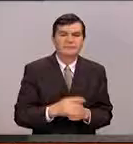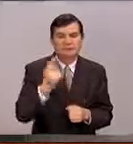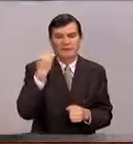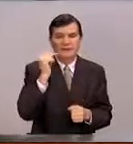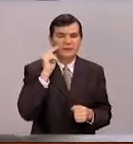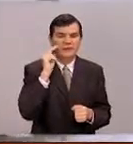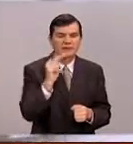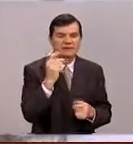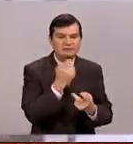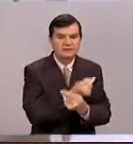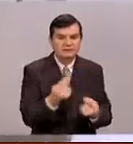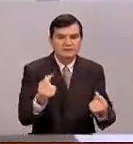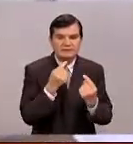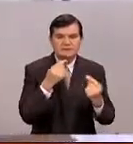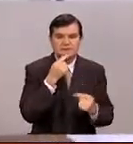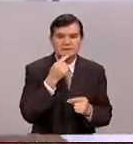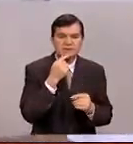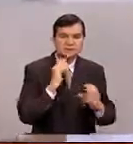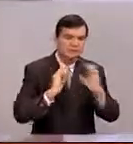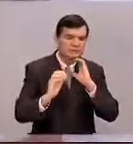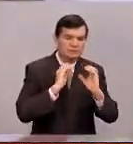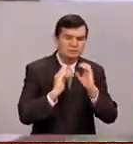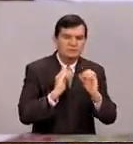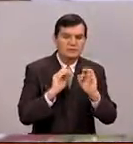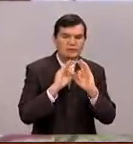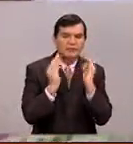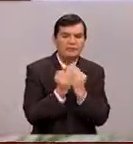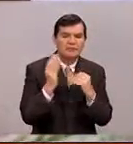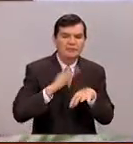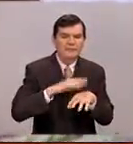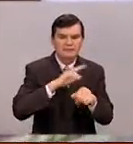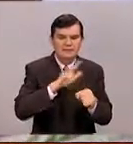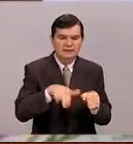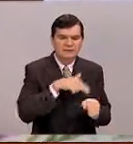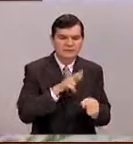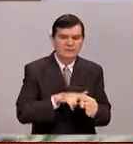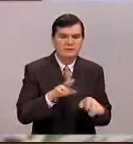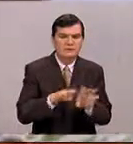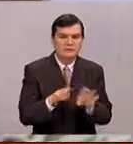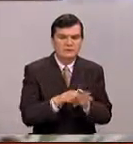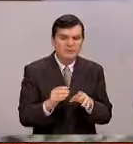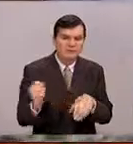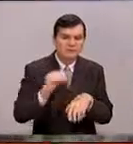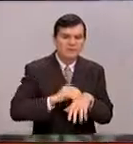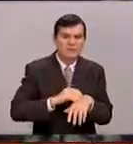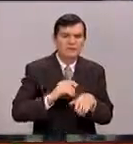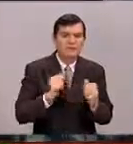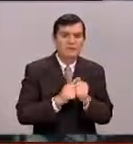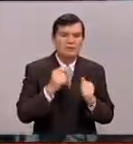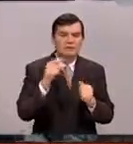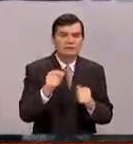ver a esos niños comunicarse de la manera más natural con el ponente virtual.